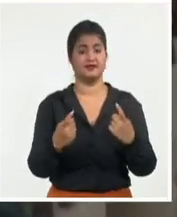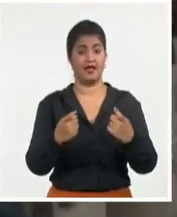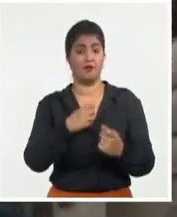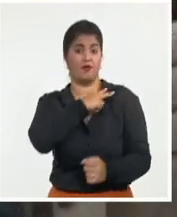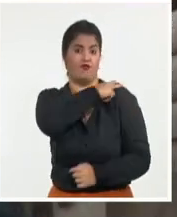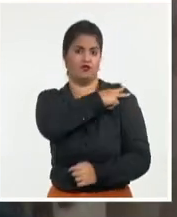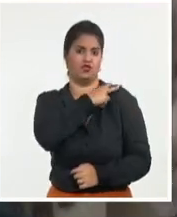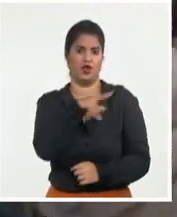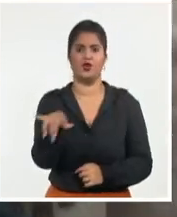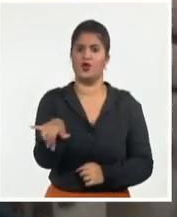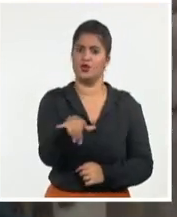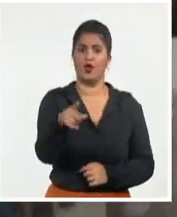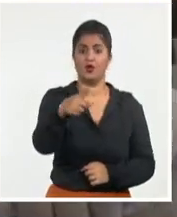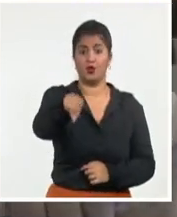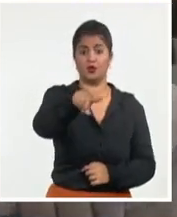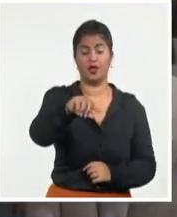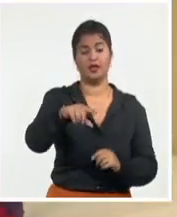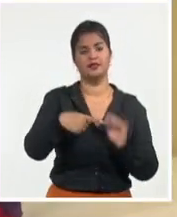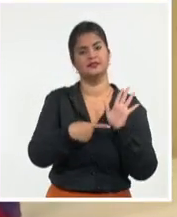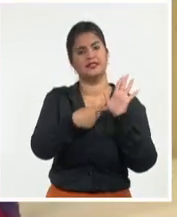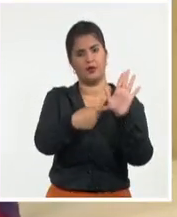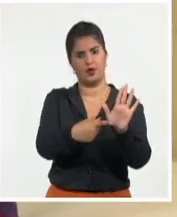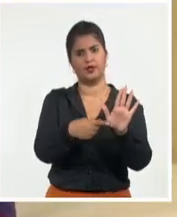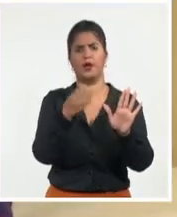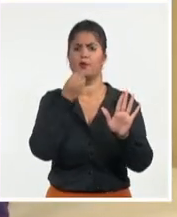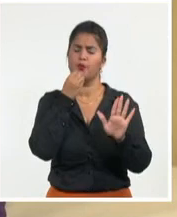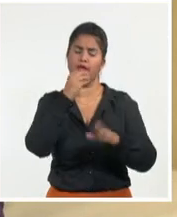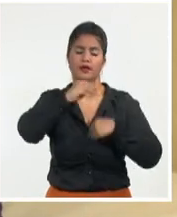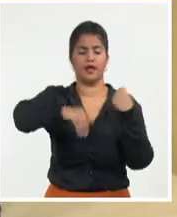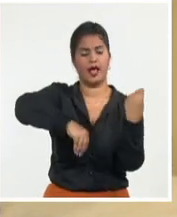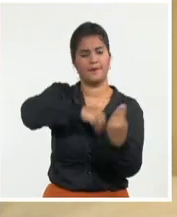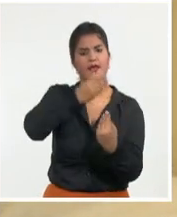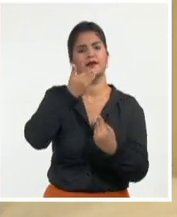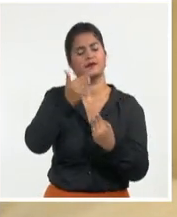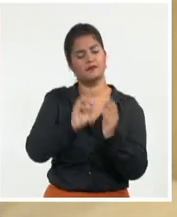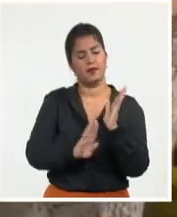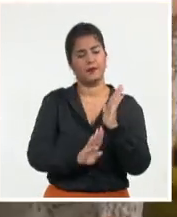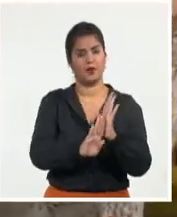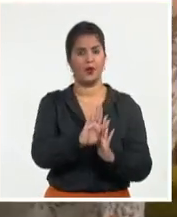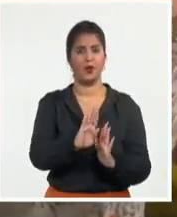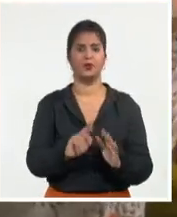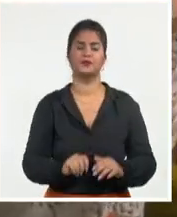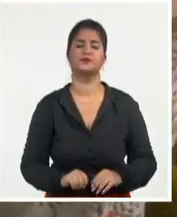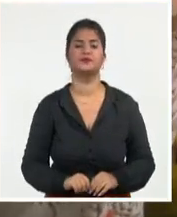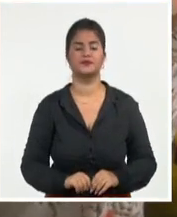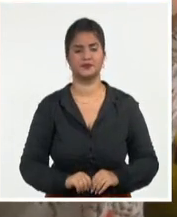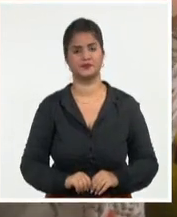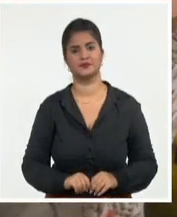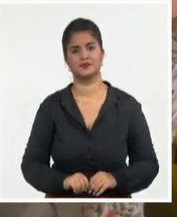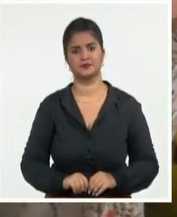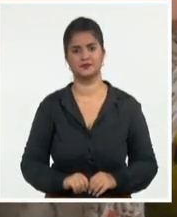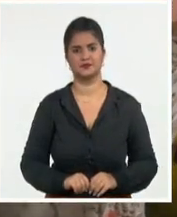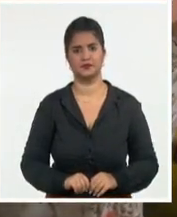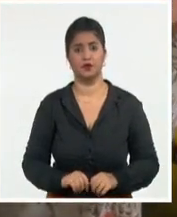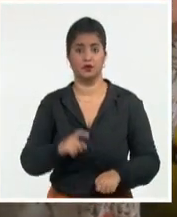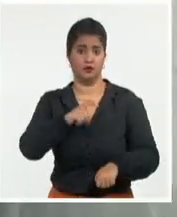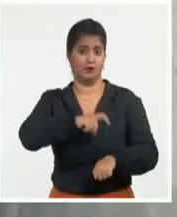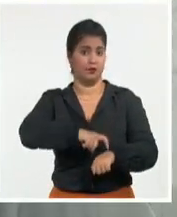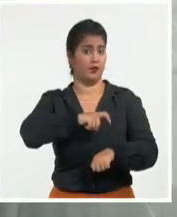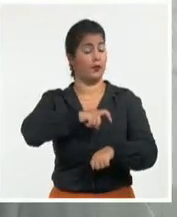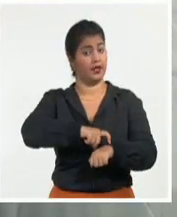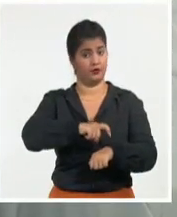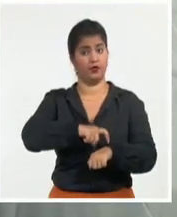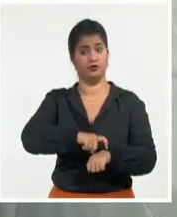demuestren que pueden mejorar, que pueden transformar los problemas. Por supuesto, espacio imprescindible para el férreo combate que se le entabló al